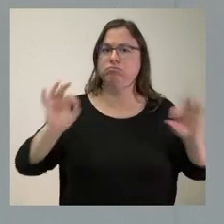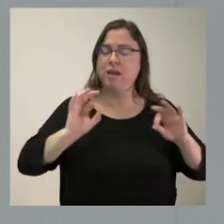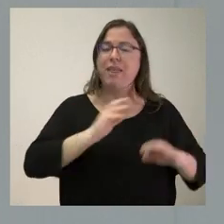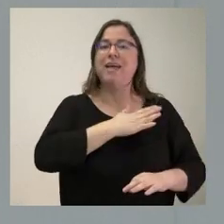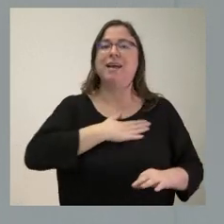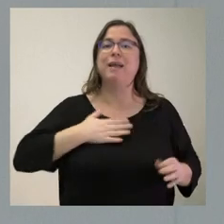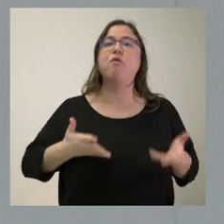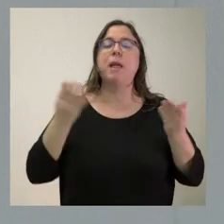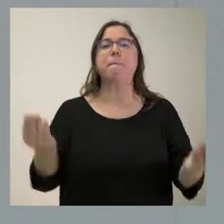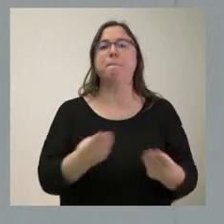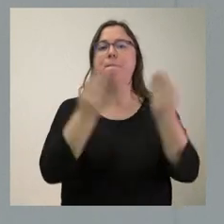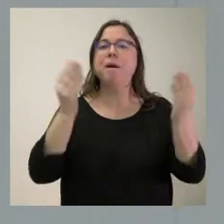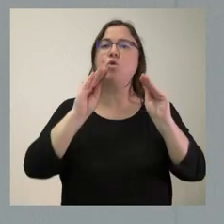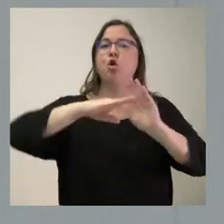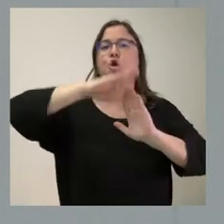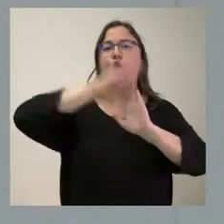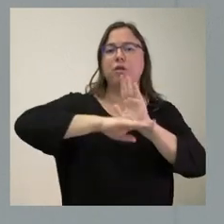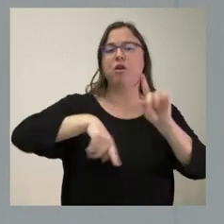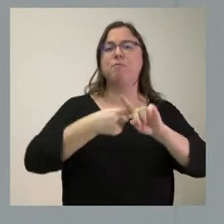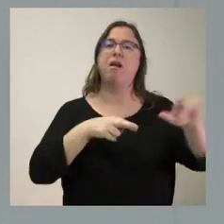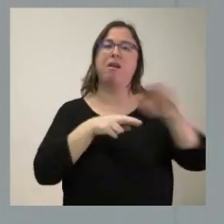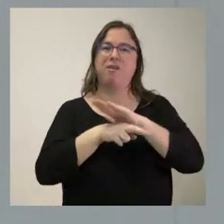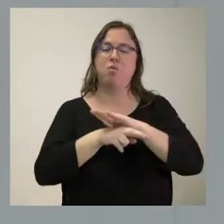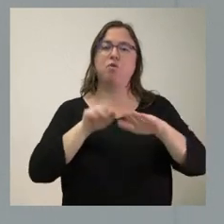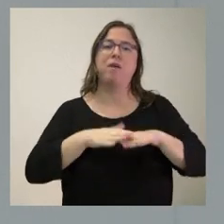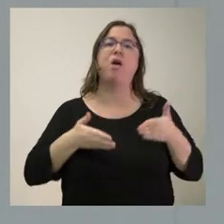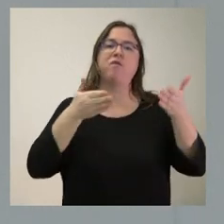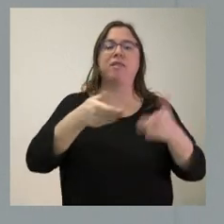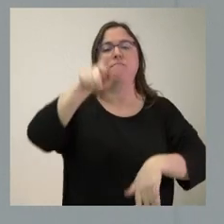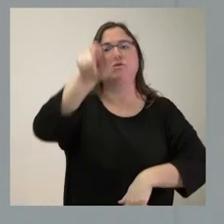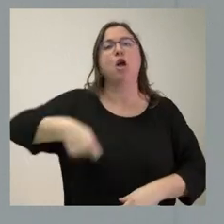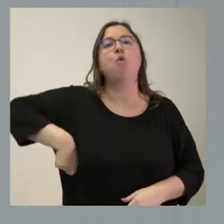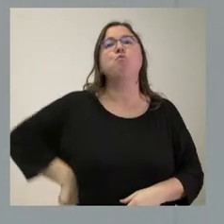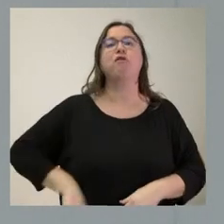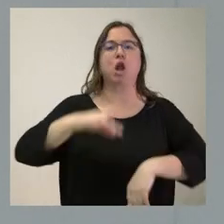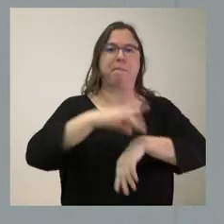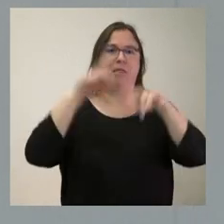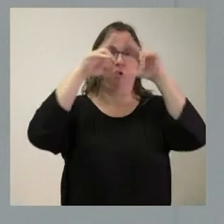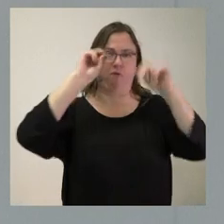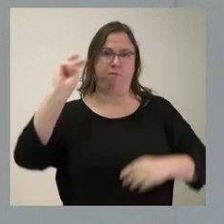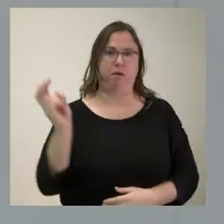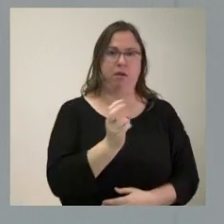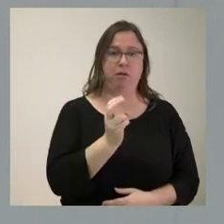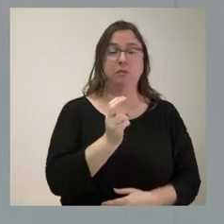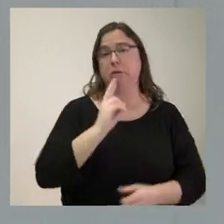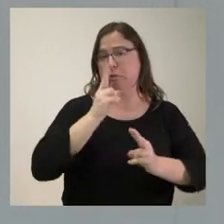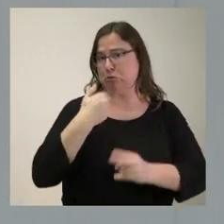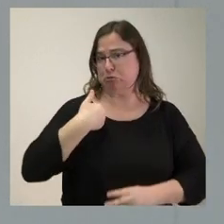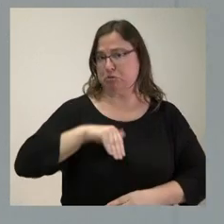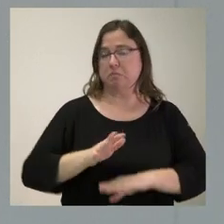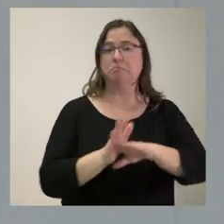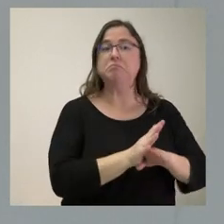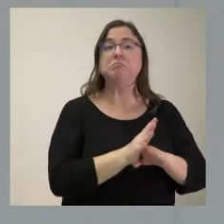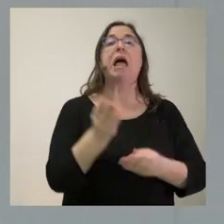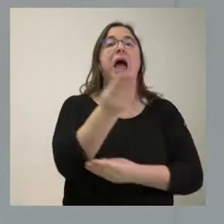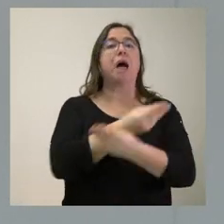y los recursos con los que estos profesionales sanitarios cuentan. Yo creo que con esto queda respondido a su pregunta. El ambiente que